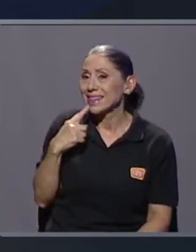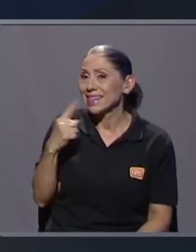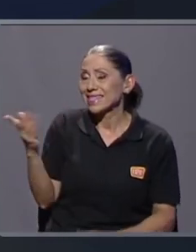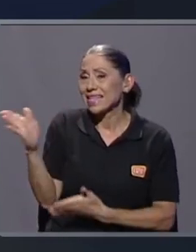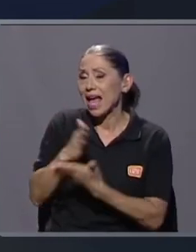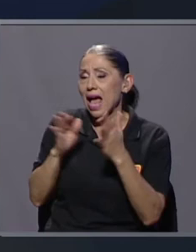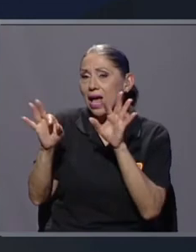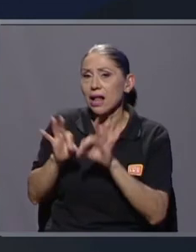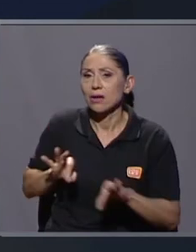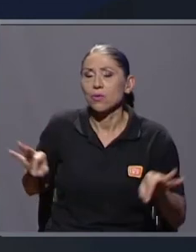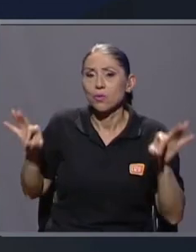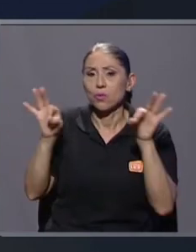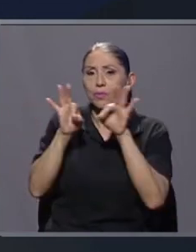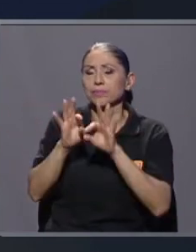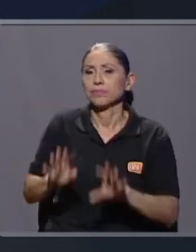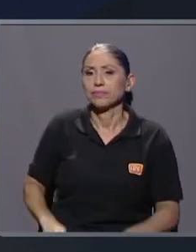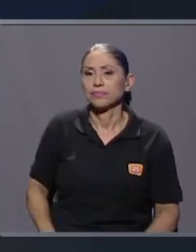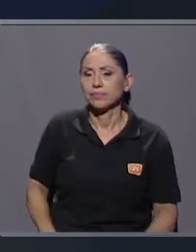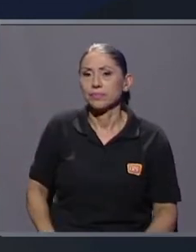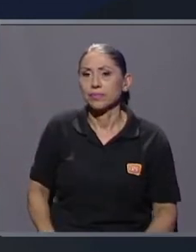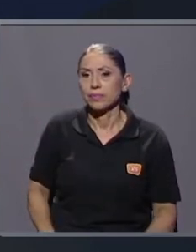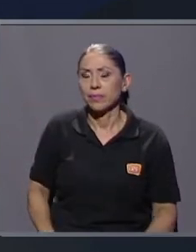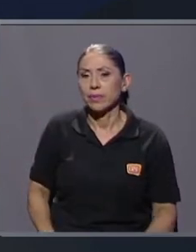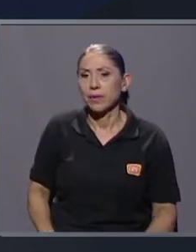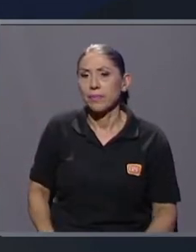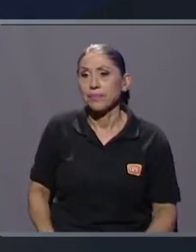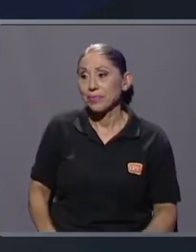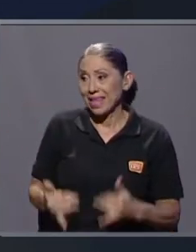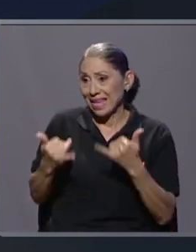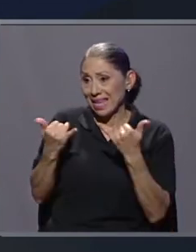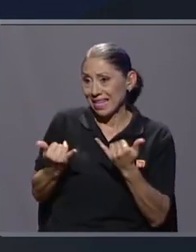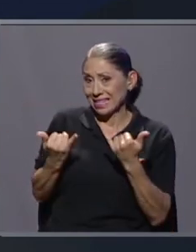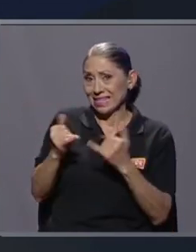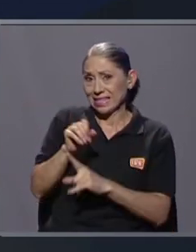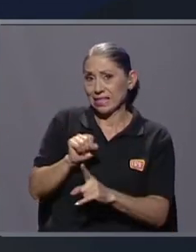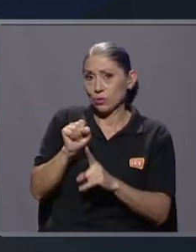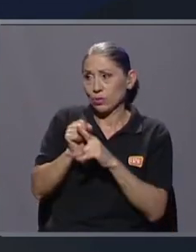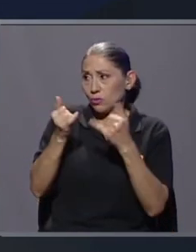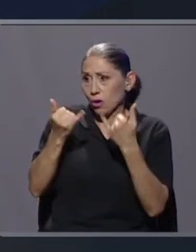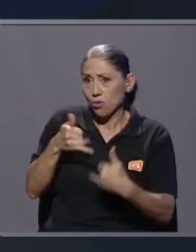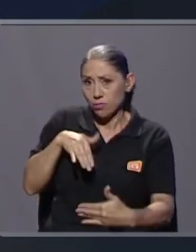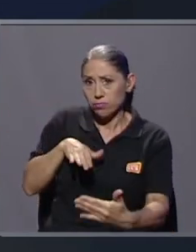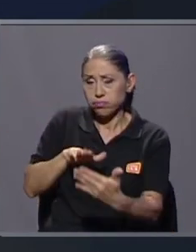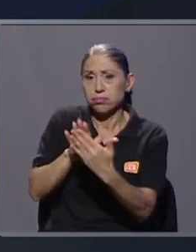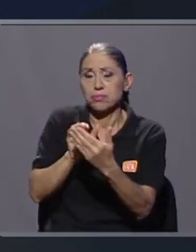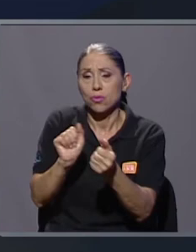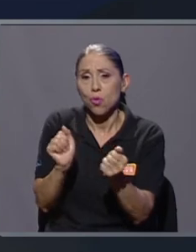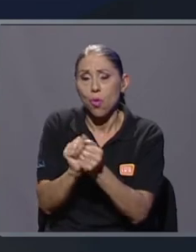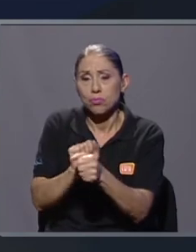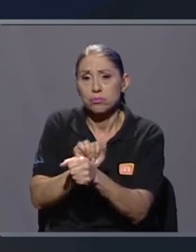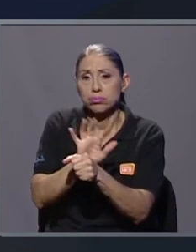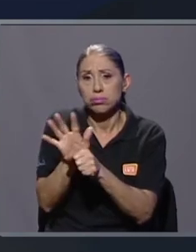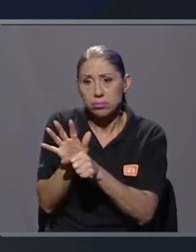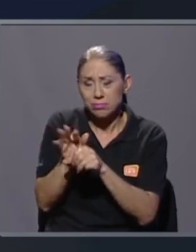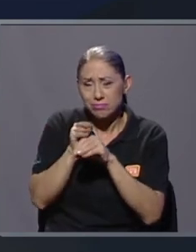importante. Y tiene que ver que en esta crisis detonada por la pandemia, se